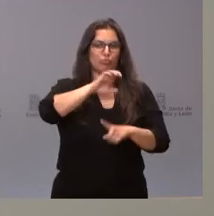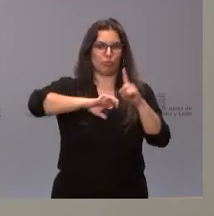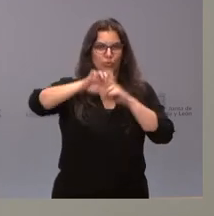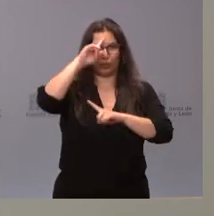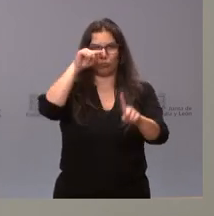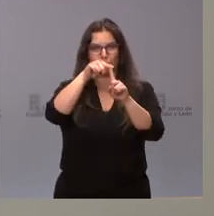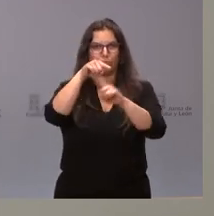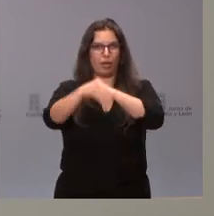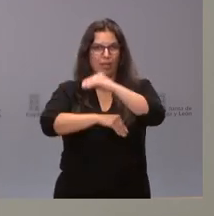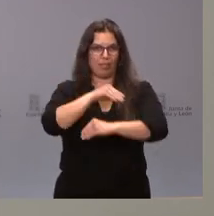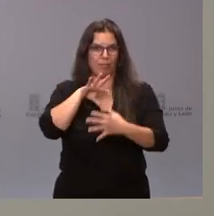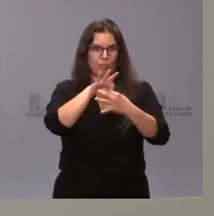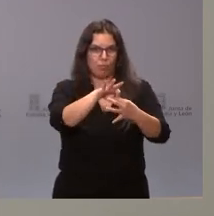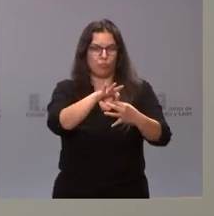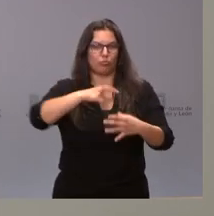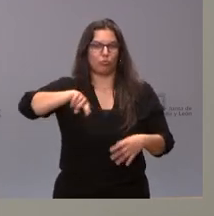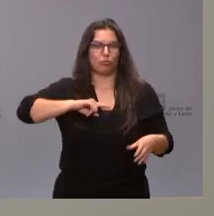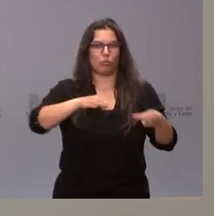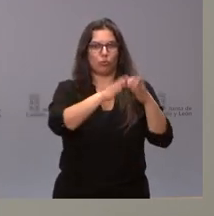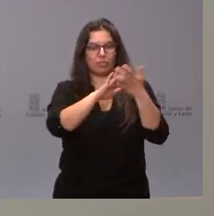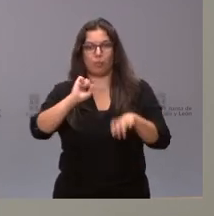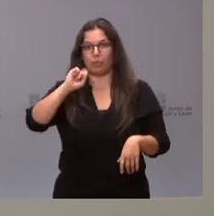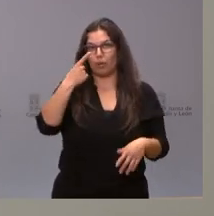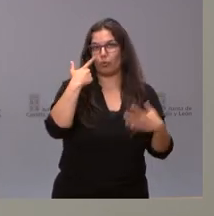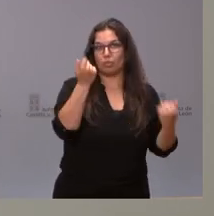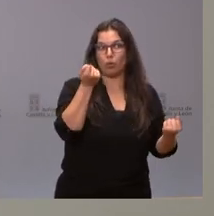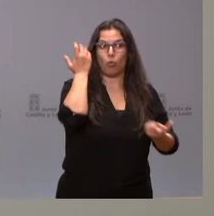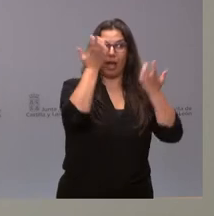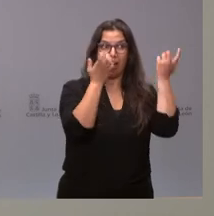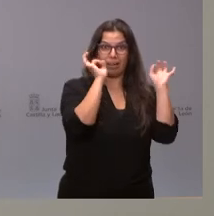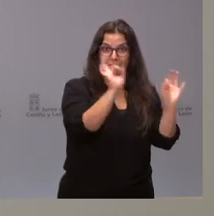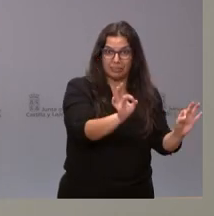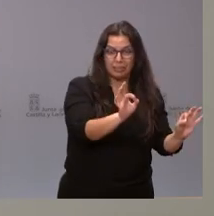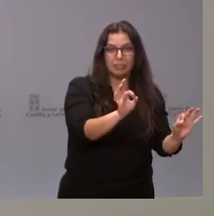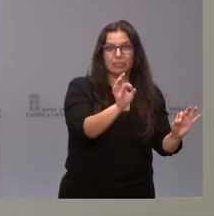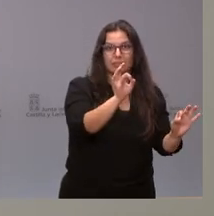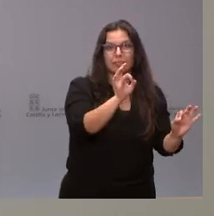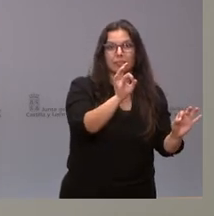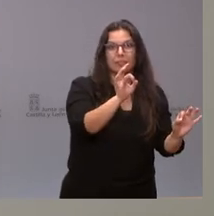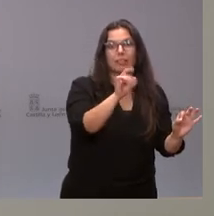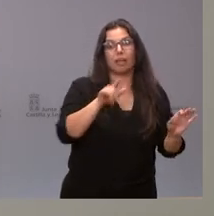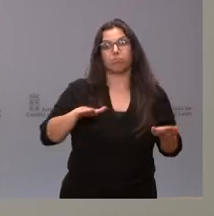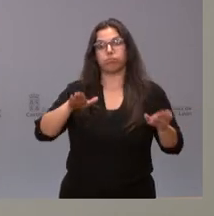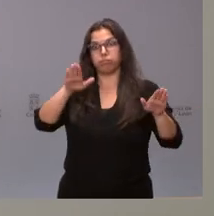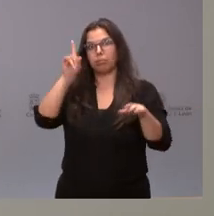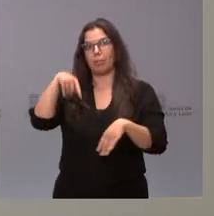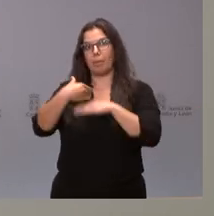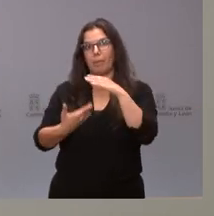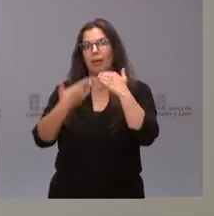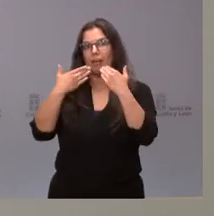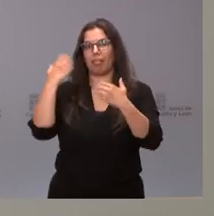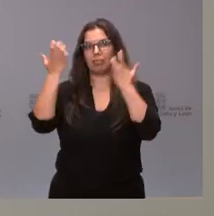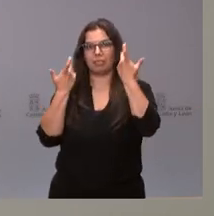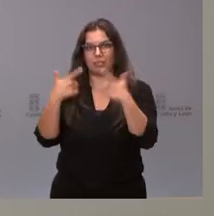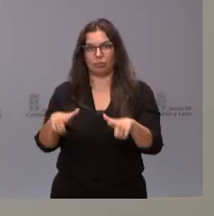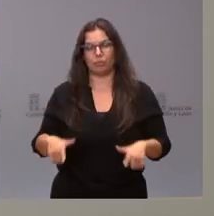actuamos desde la Junta de Castilla y León primero la salud de la cabaña ganadera y, además, hacerlo compatible con el futuro del sector ganadero.